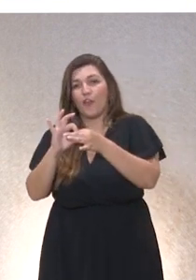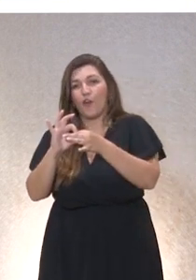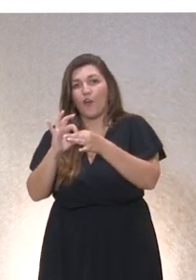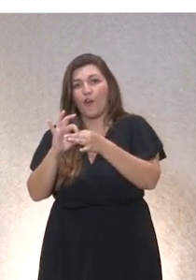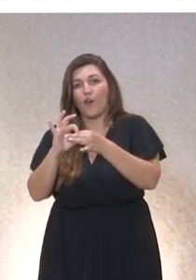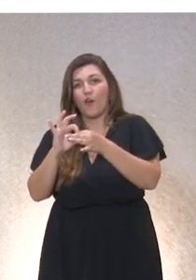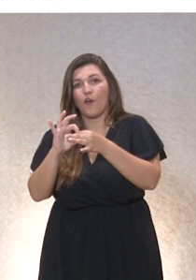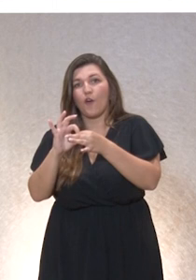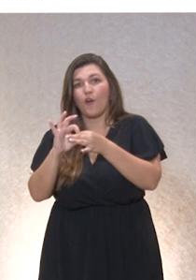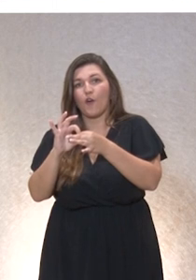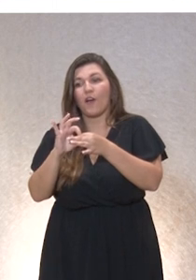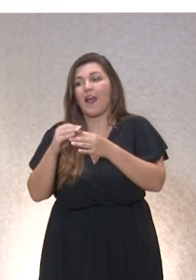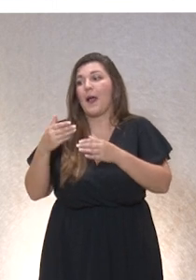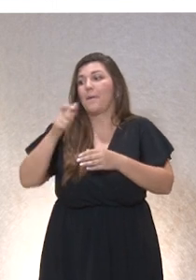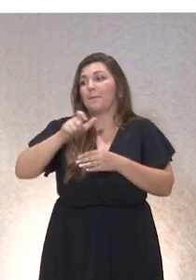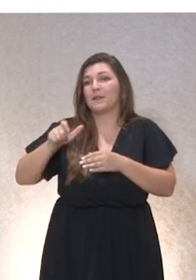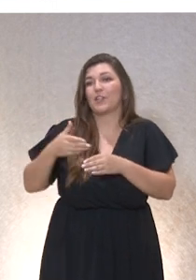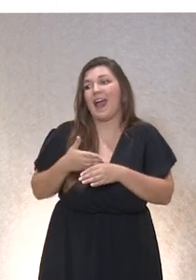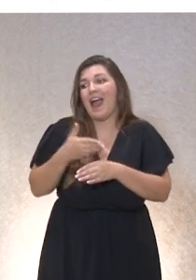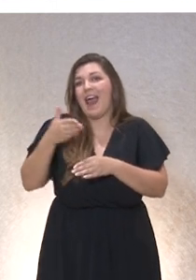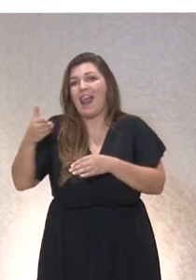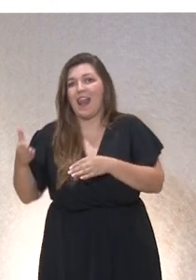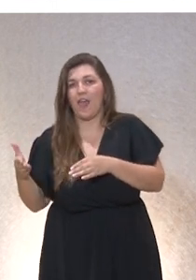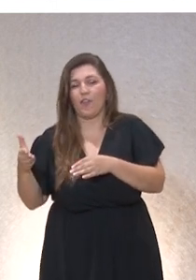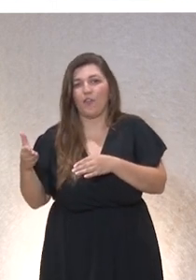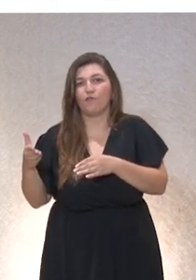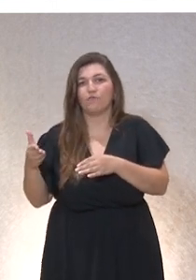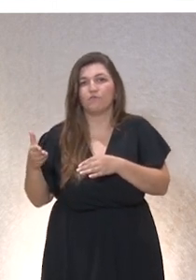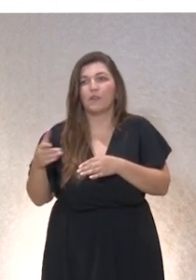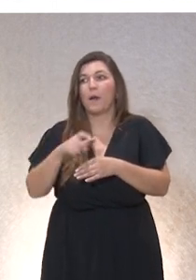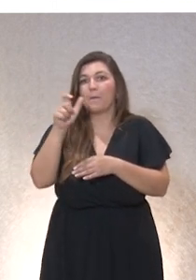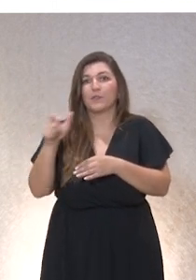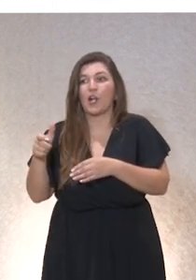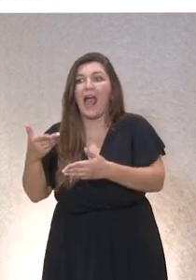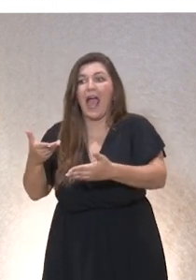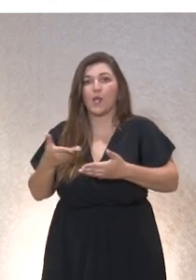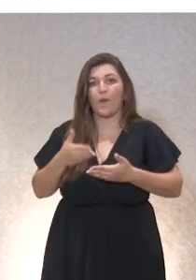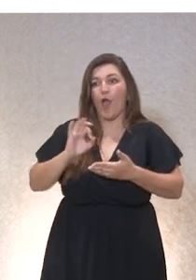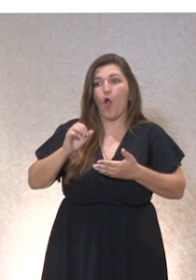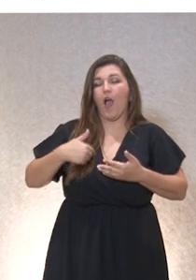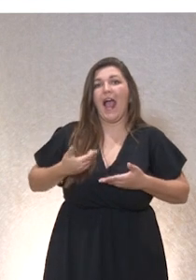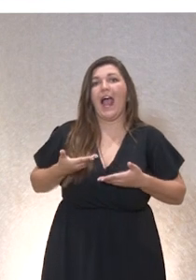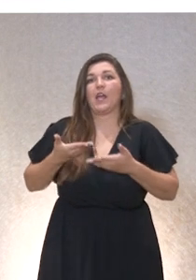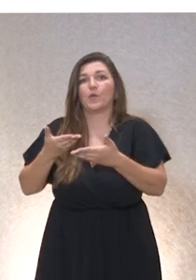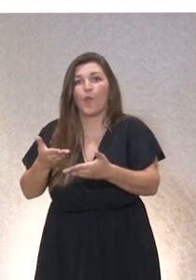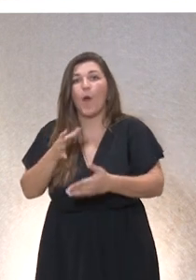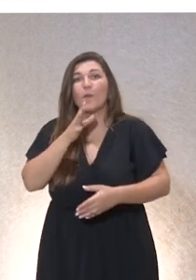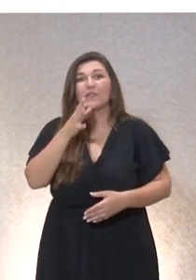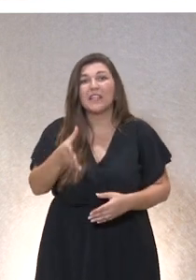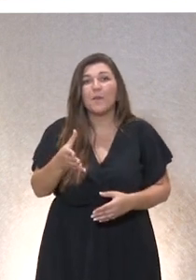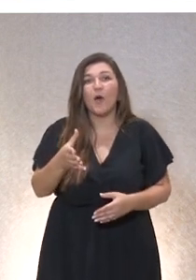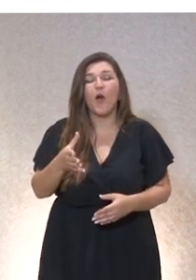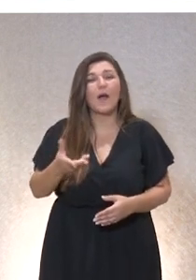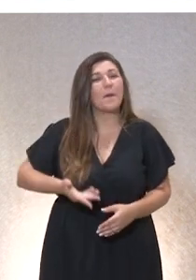con el que tengo a mi lado, con aquel que me ayuda o ayudo, porque la clave de la ética,